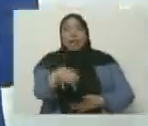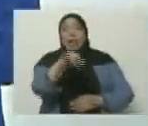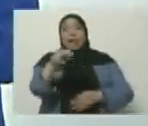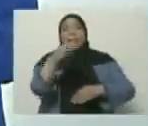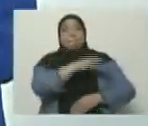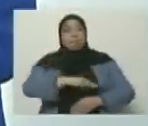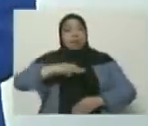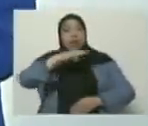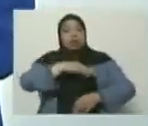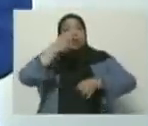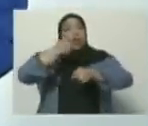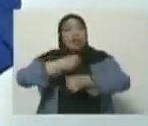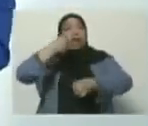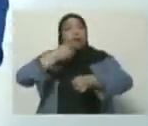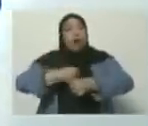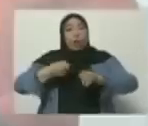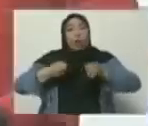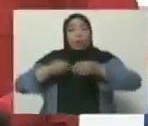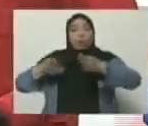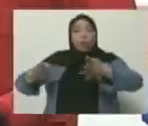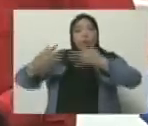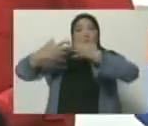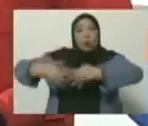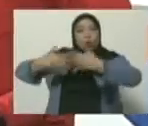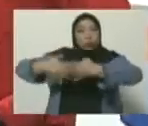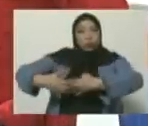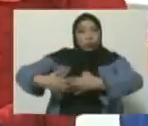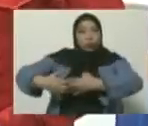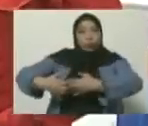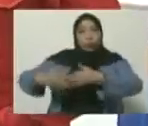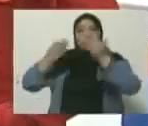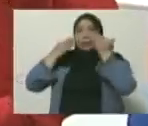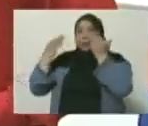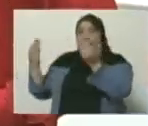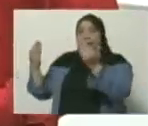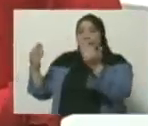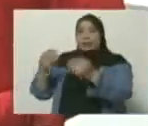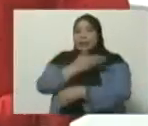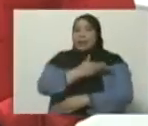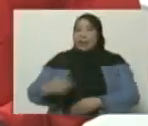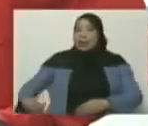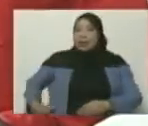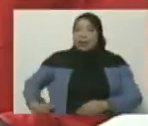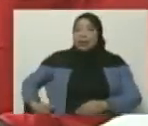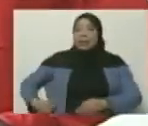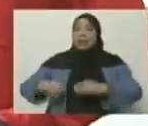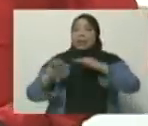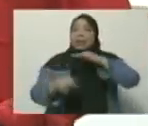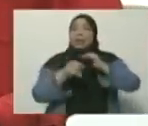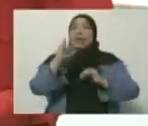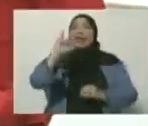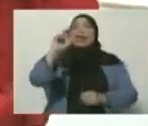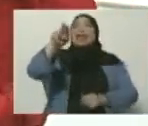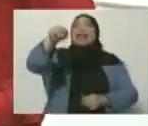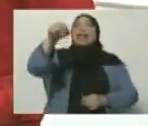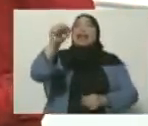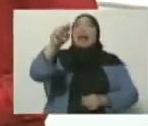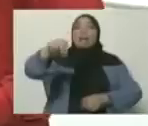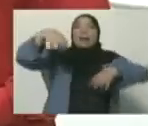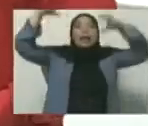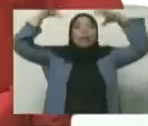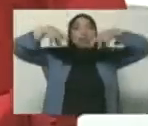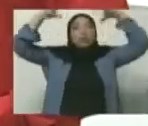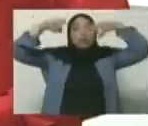ministro de obras públicas, general Paredes. Está el presidente del Instituto Nacional de Meteorología e